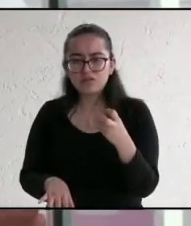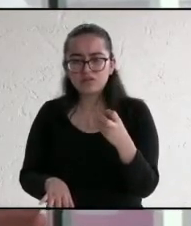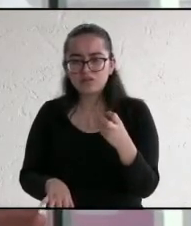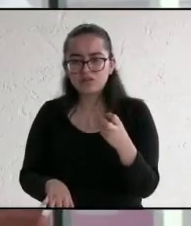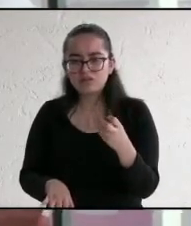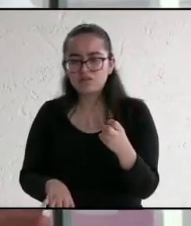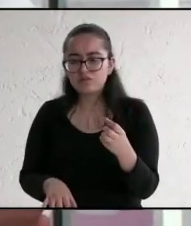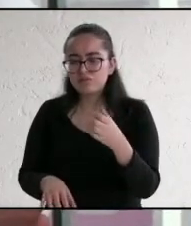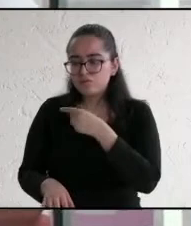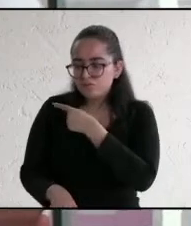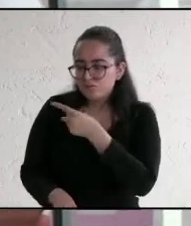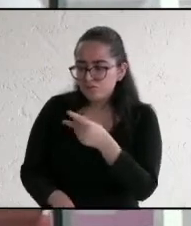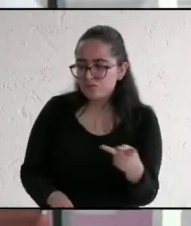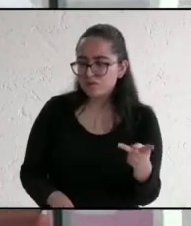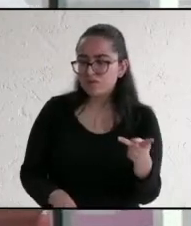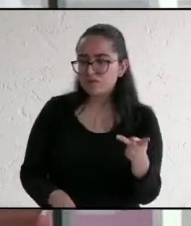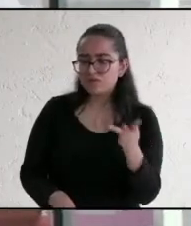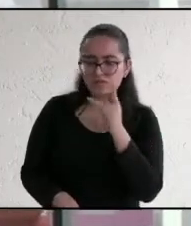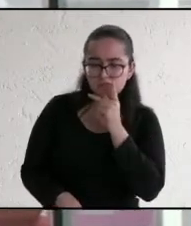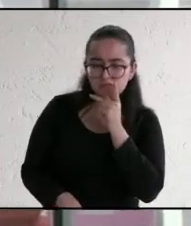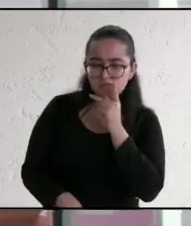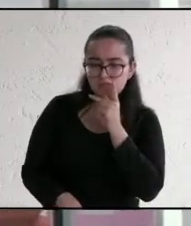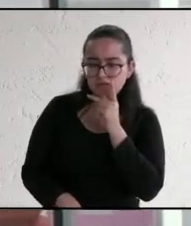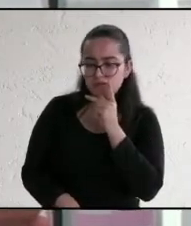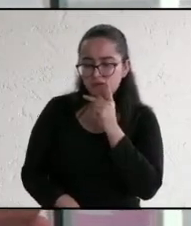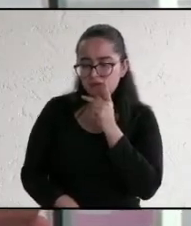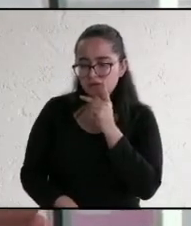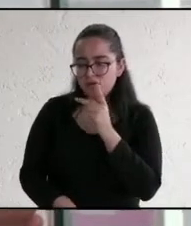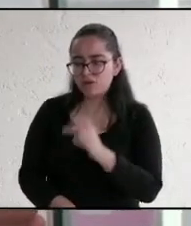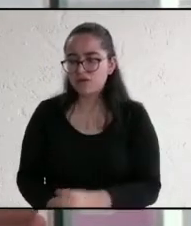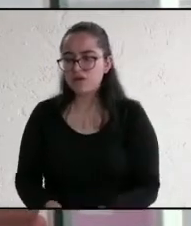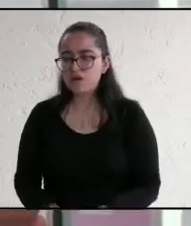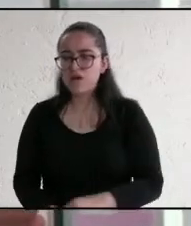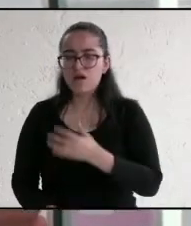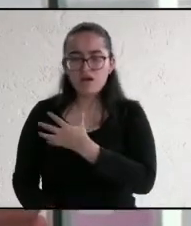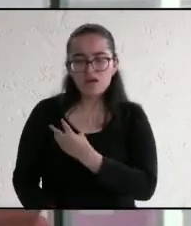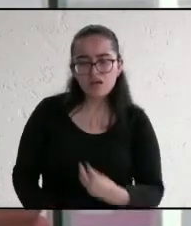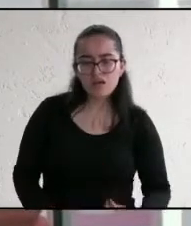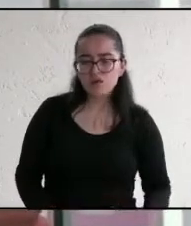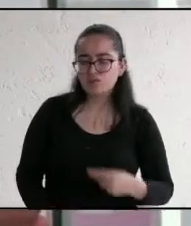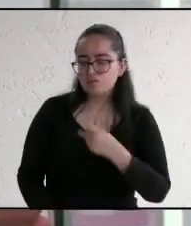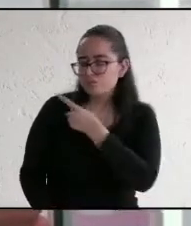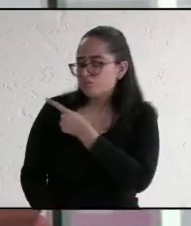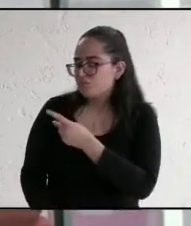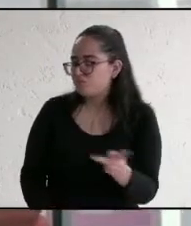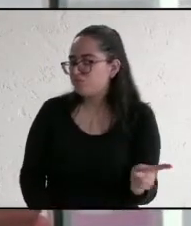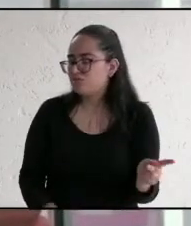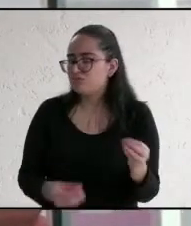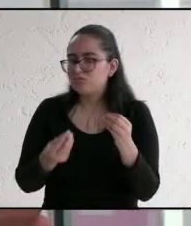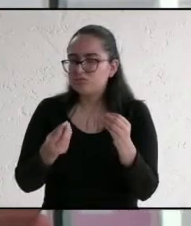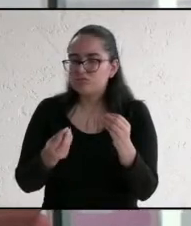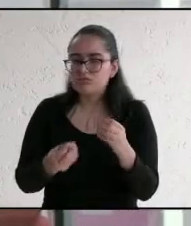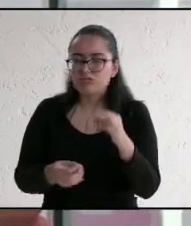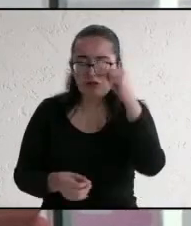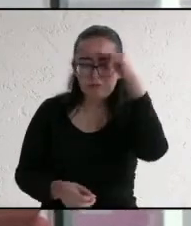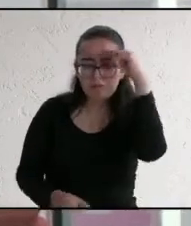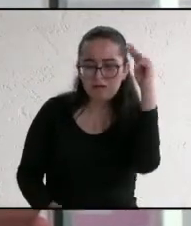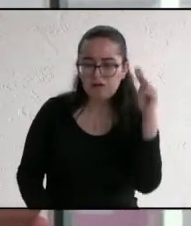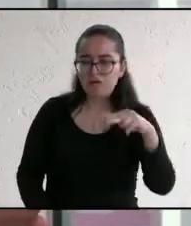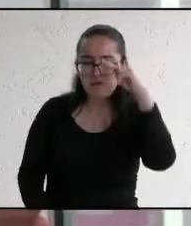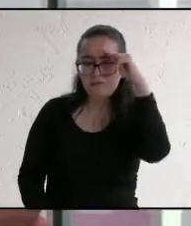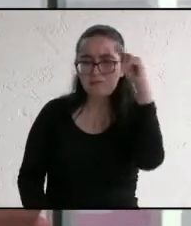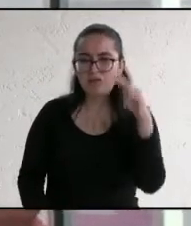la pobreza de los hijos y la miseria de los nietos. Tenemos que buscar todo lo que es